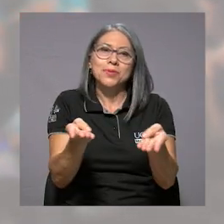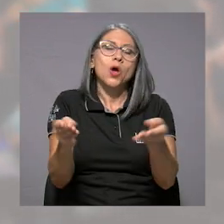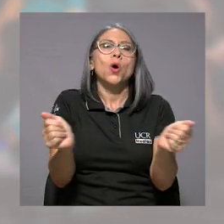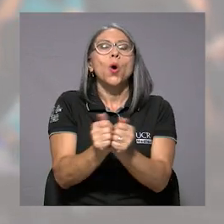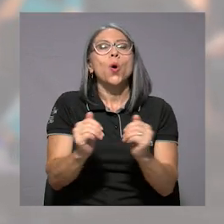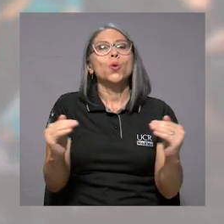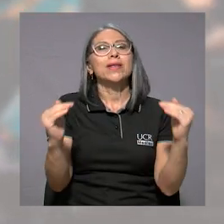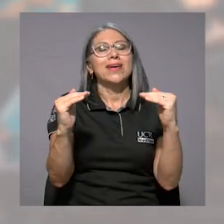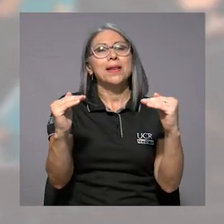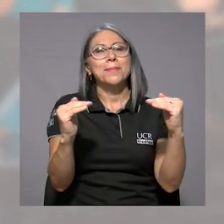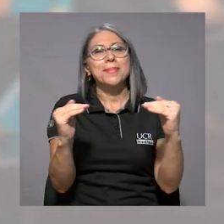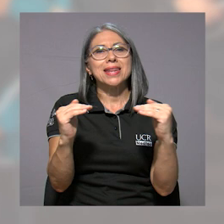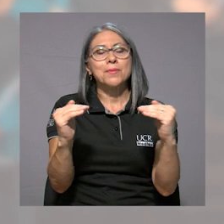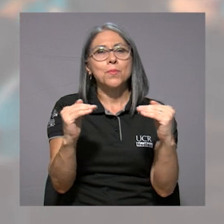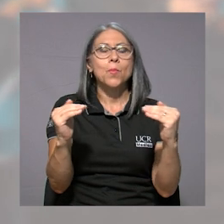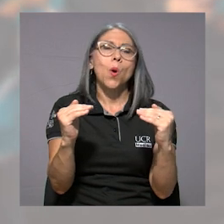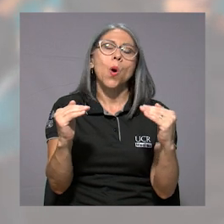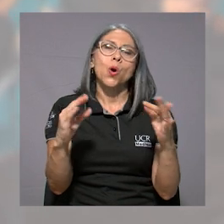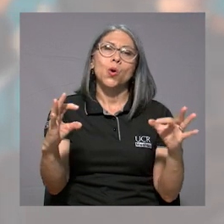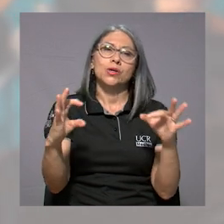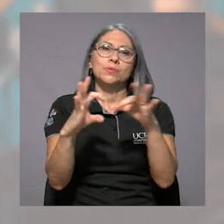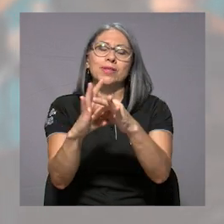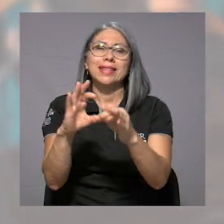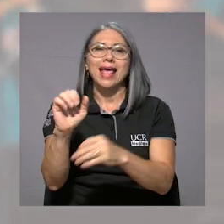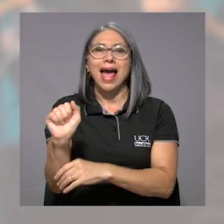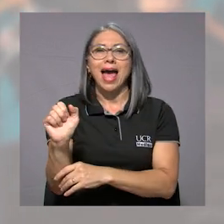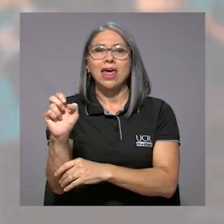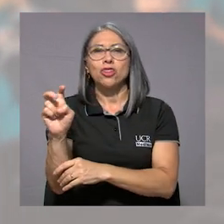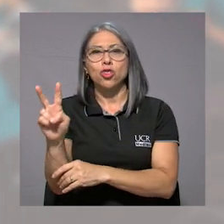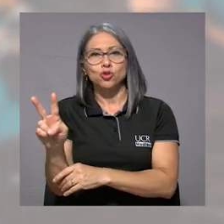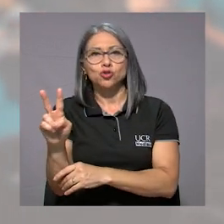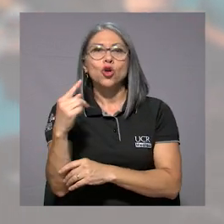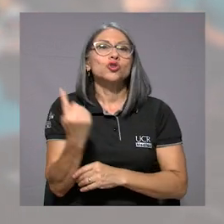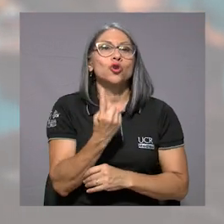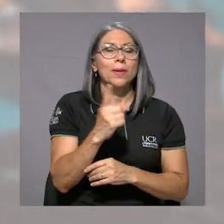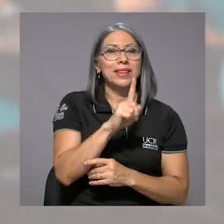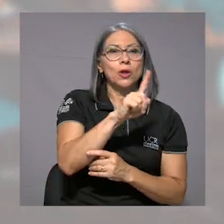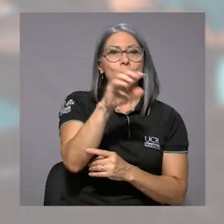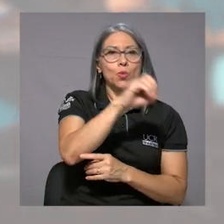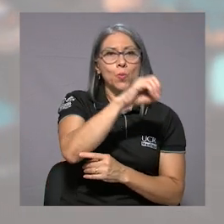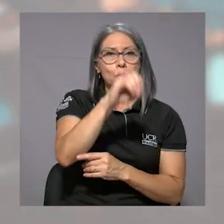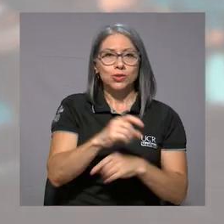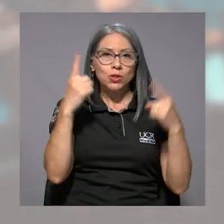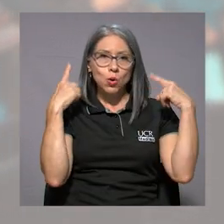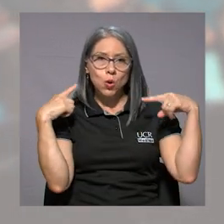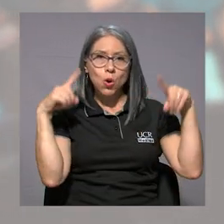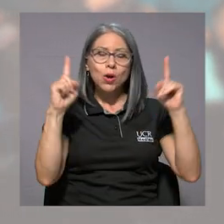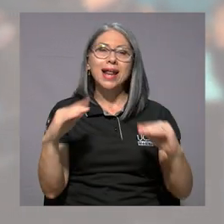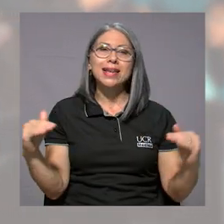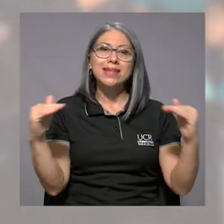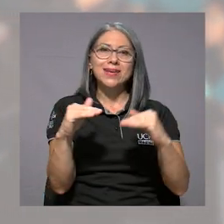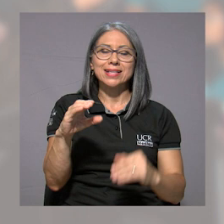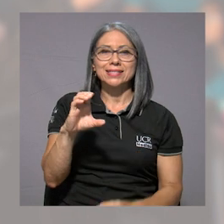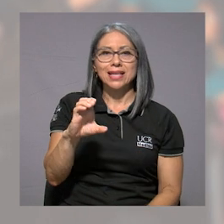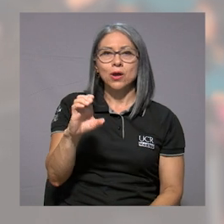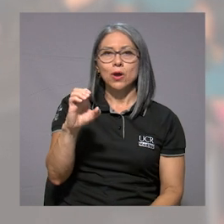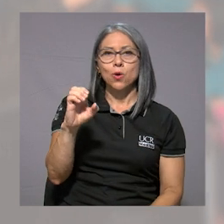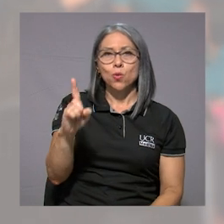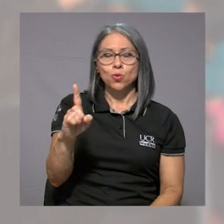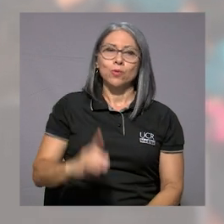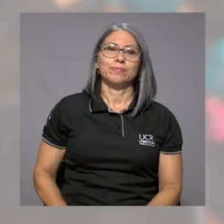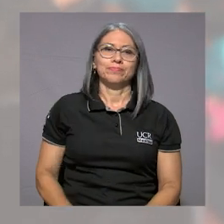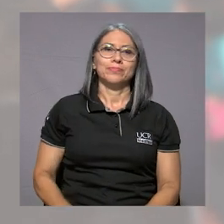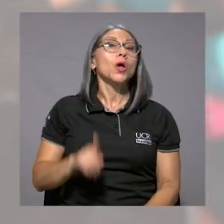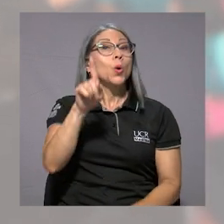secundaria con un nivel mínimo de inglés correspondiente a un a2 y sólo un 1% logra el nivel de